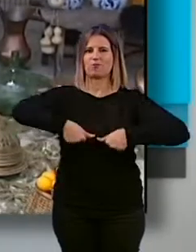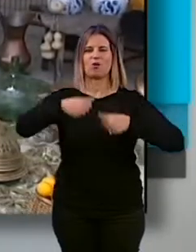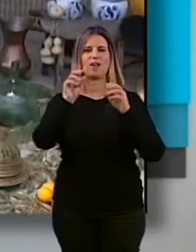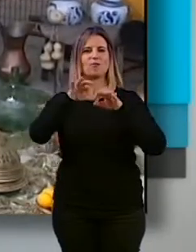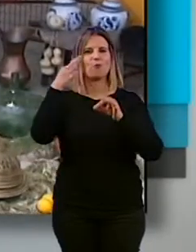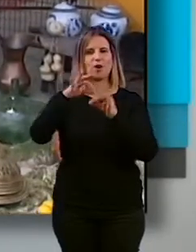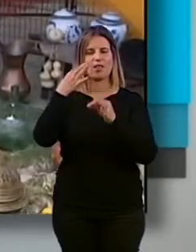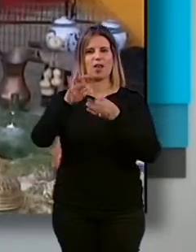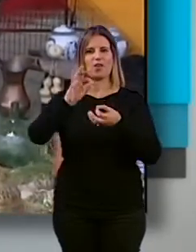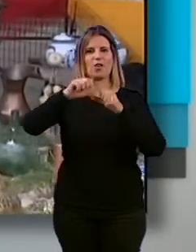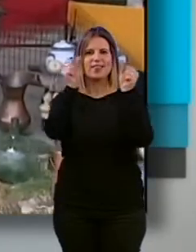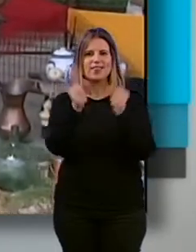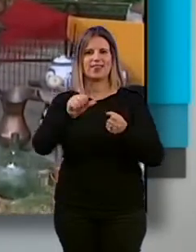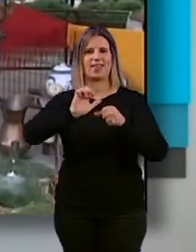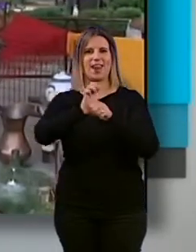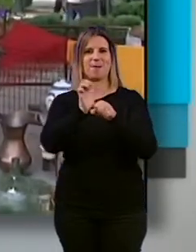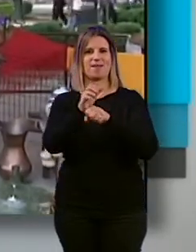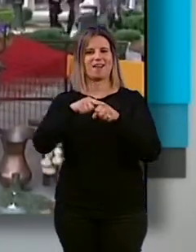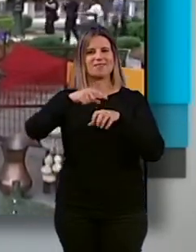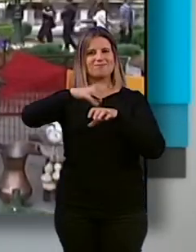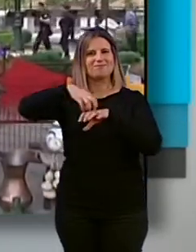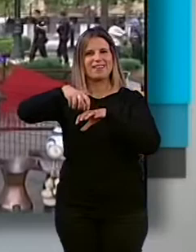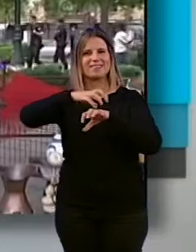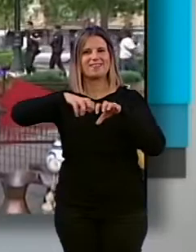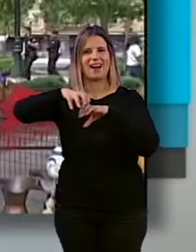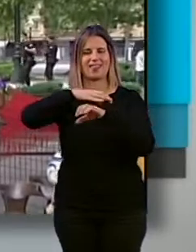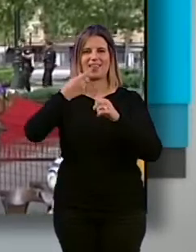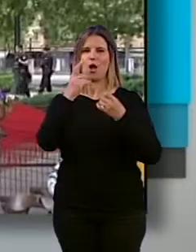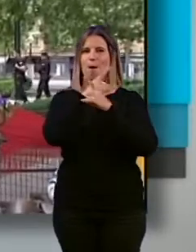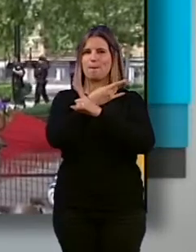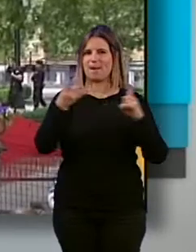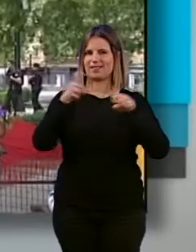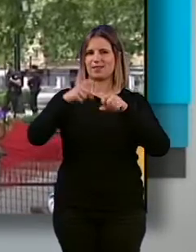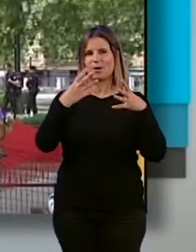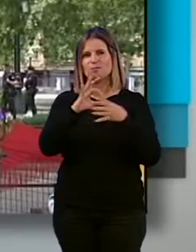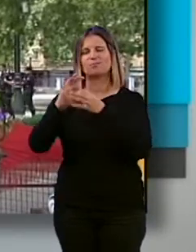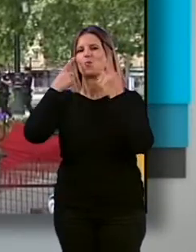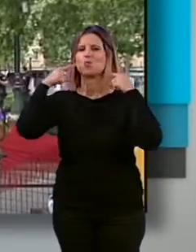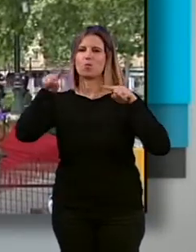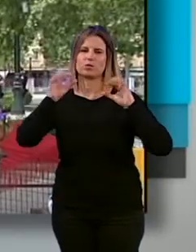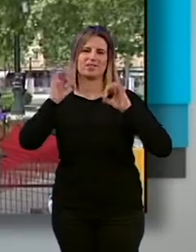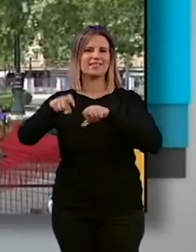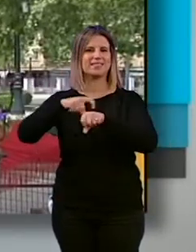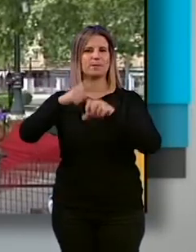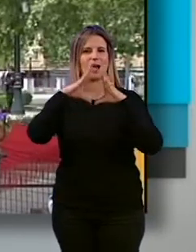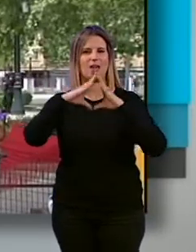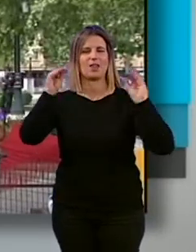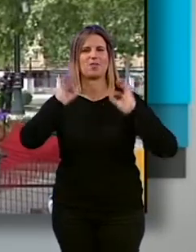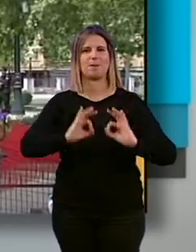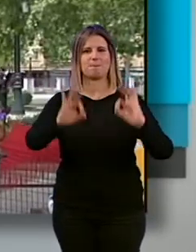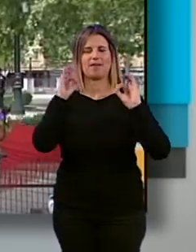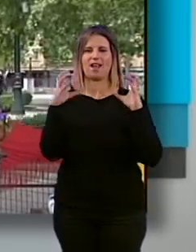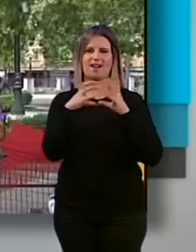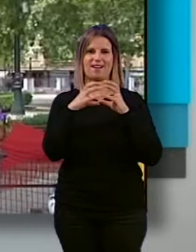cerámicas, taracea o plantas típicas y se valorará que la música que acompañe sea tradicional andaluza con especial atención a la